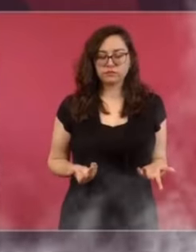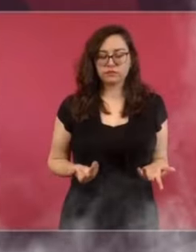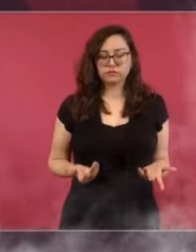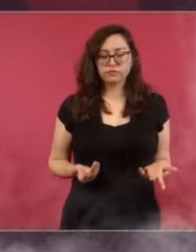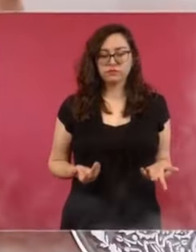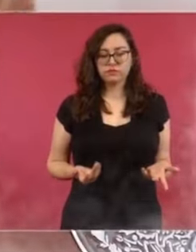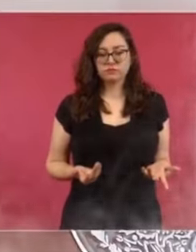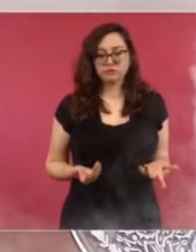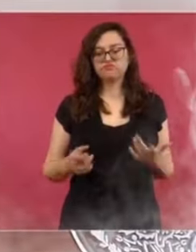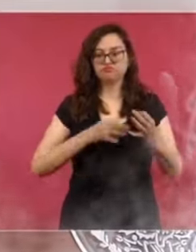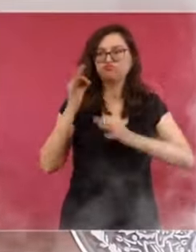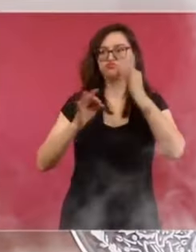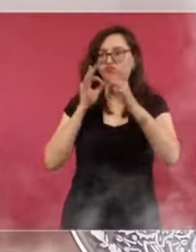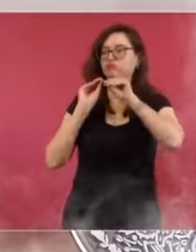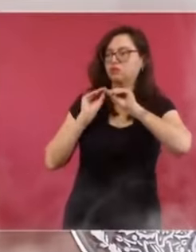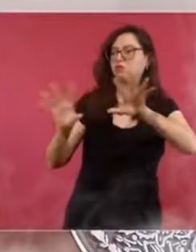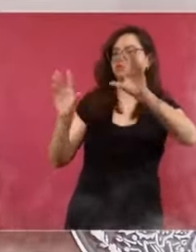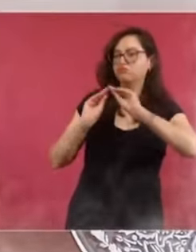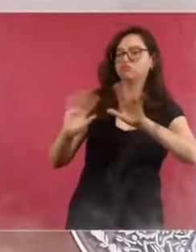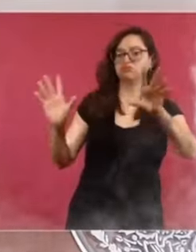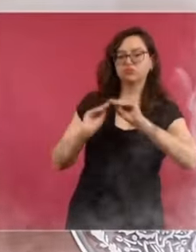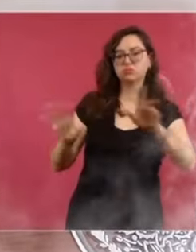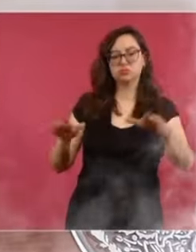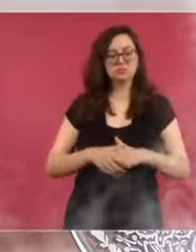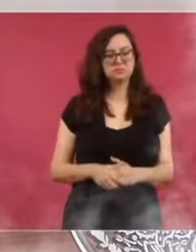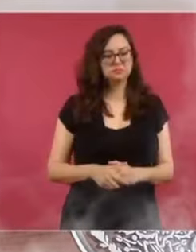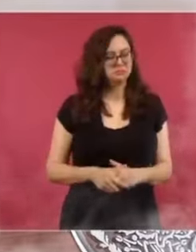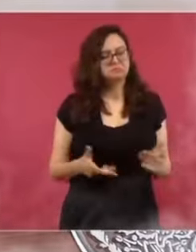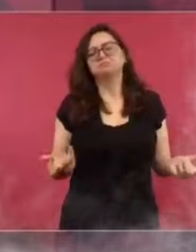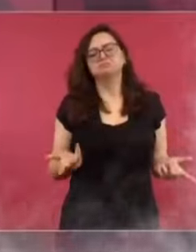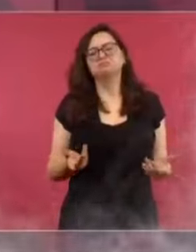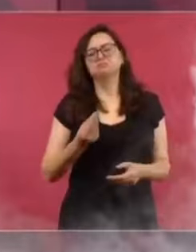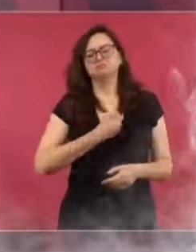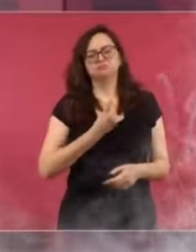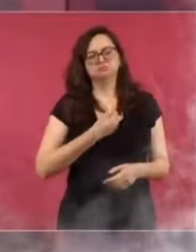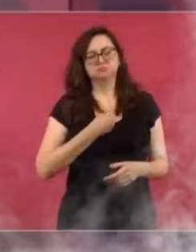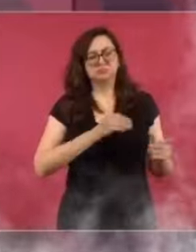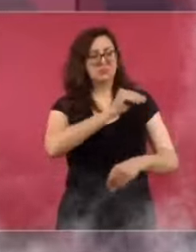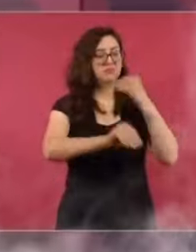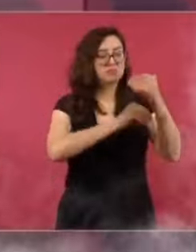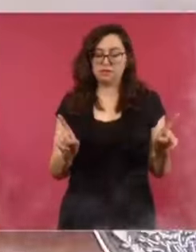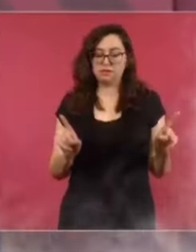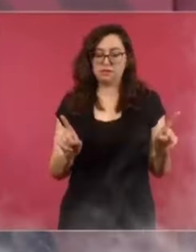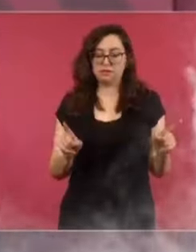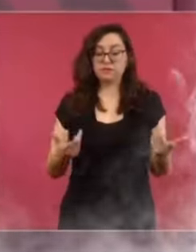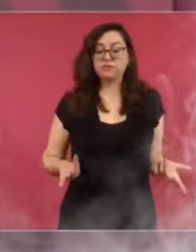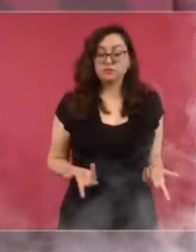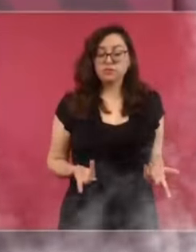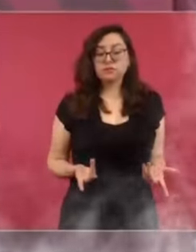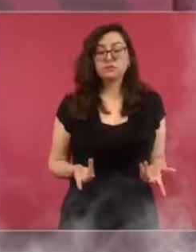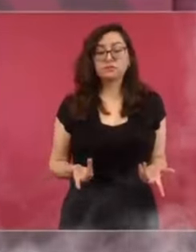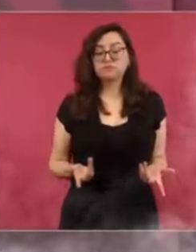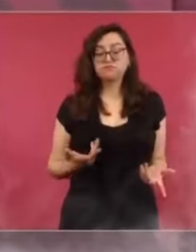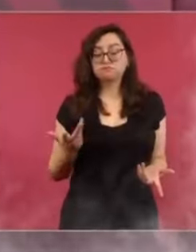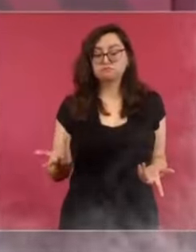Lanzados en una campaña en contra de nosotros. Nosotros no nos vamos a estar peleando con nadie. No nos